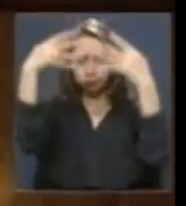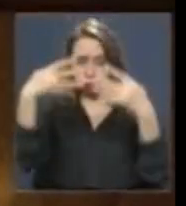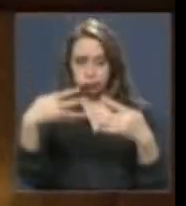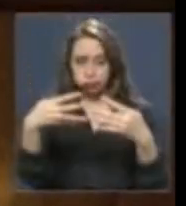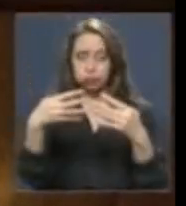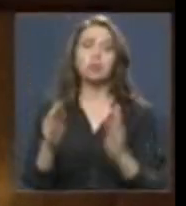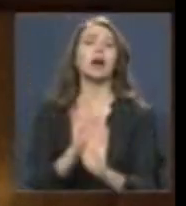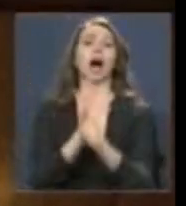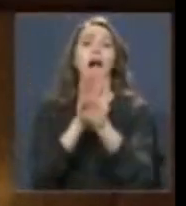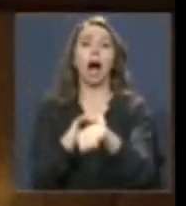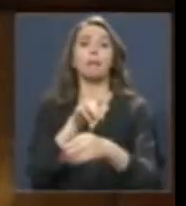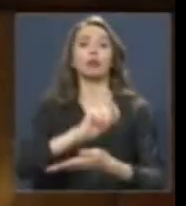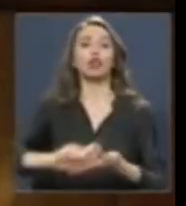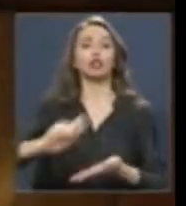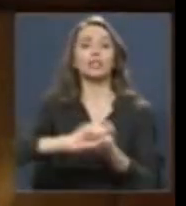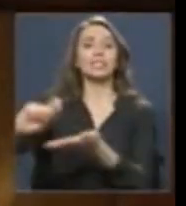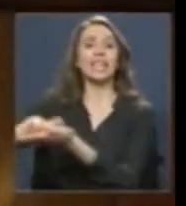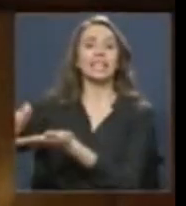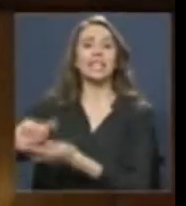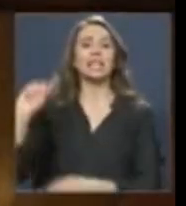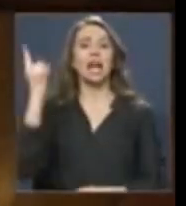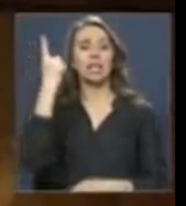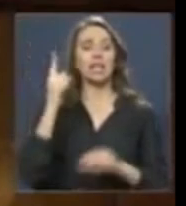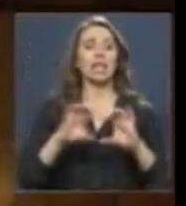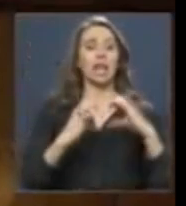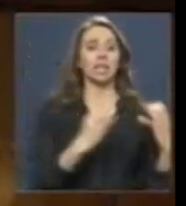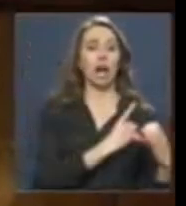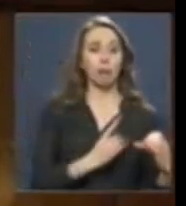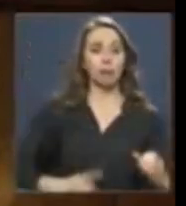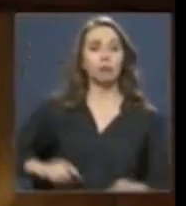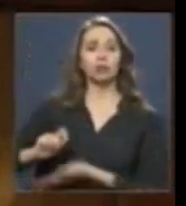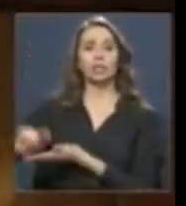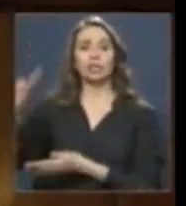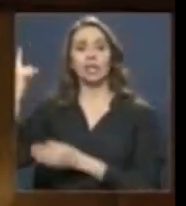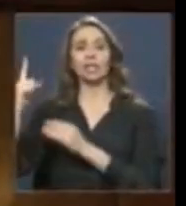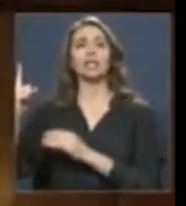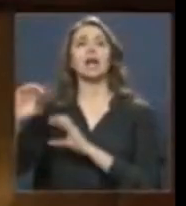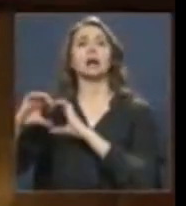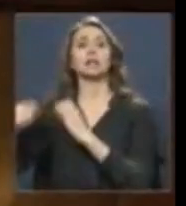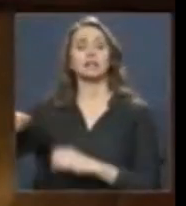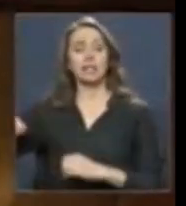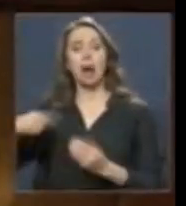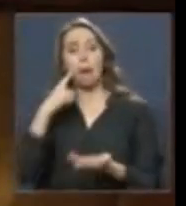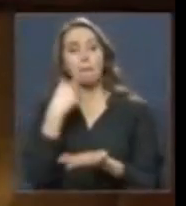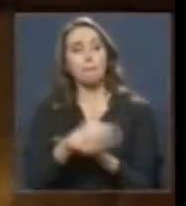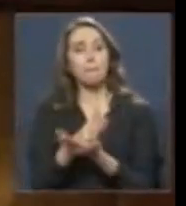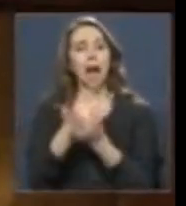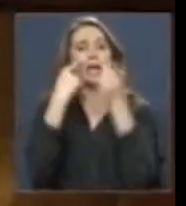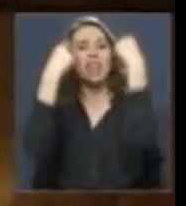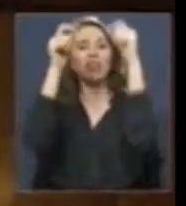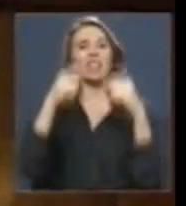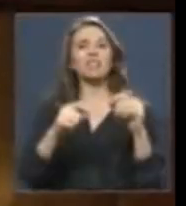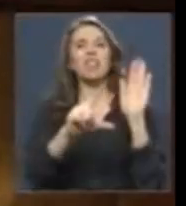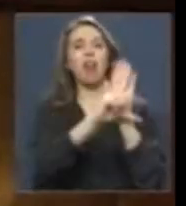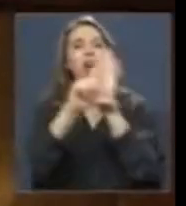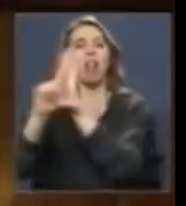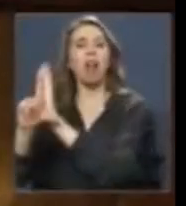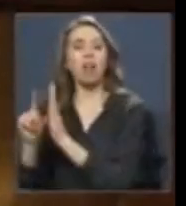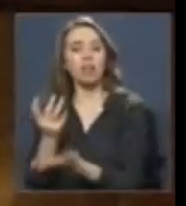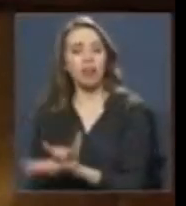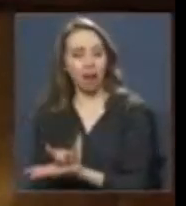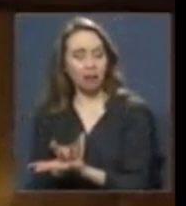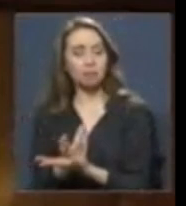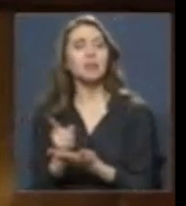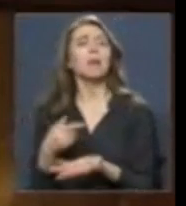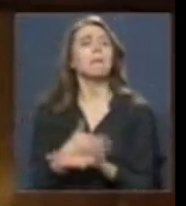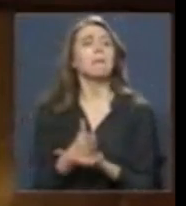con el apoyo de las Secretarías Generales de la Cámara de Diputados y del Senado, un plan de revisión legislativa. Este plan tendrá